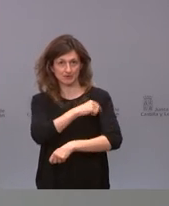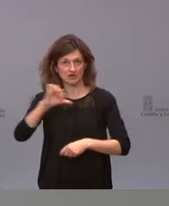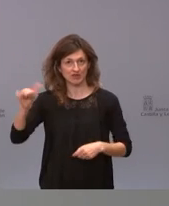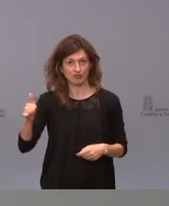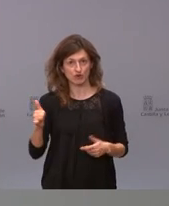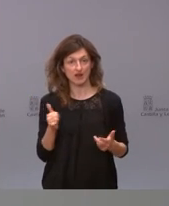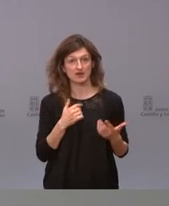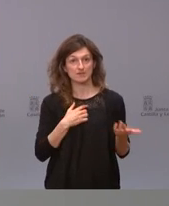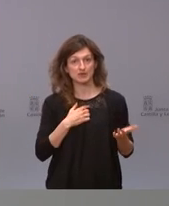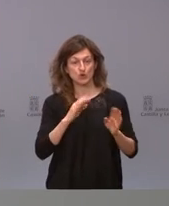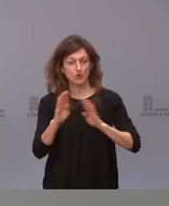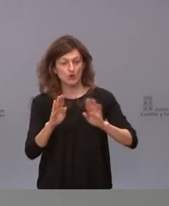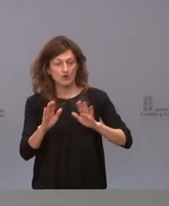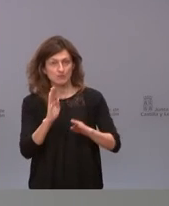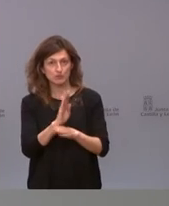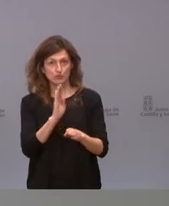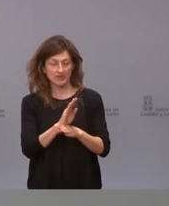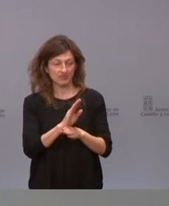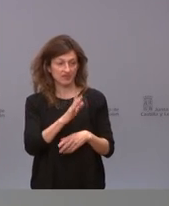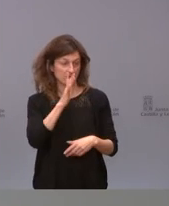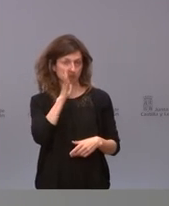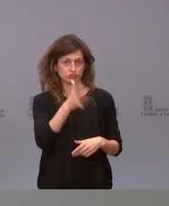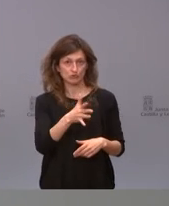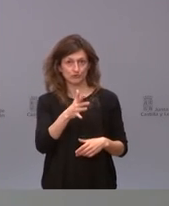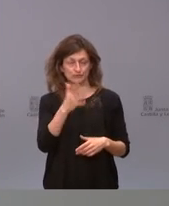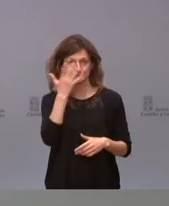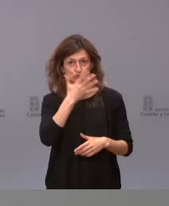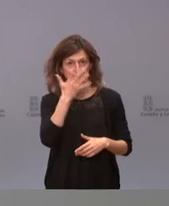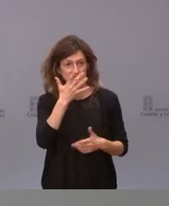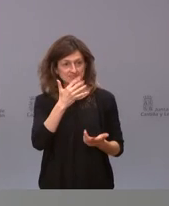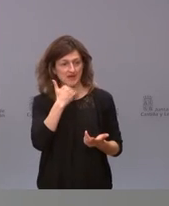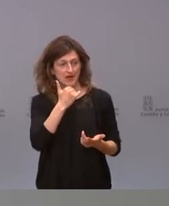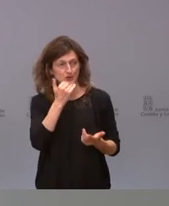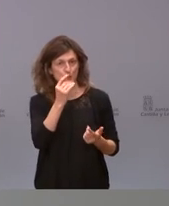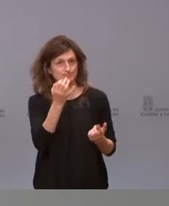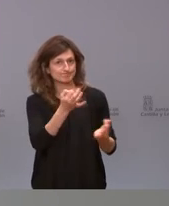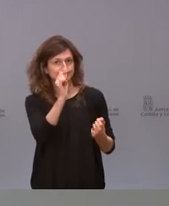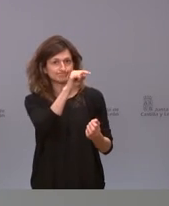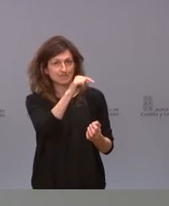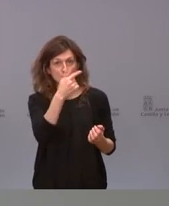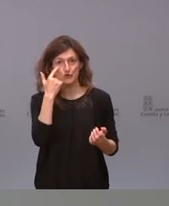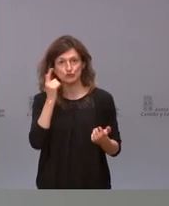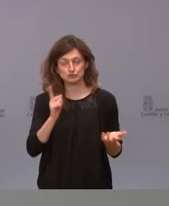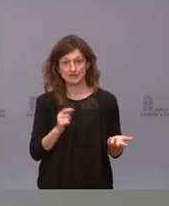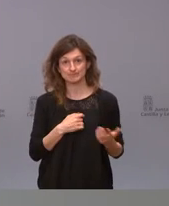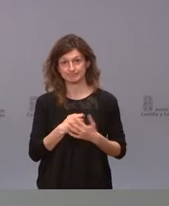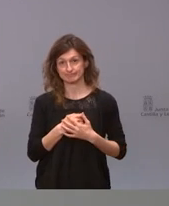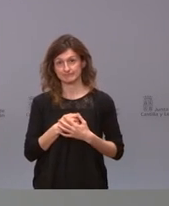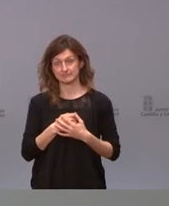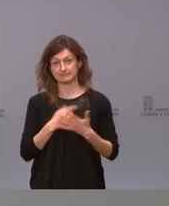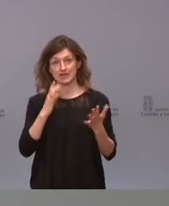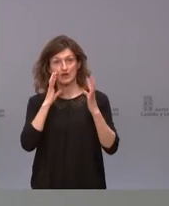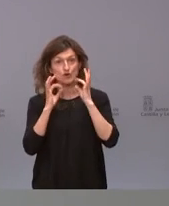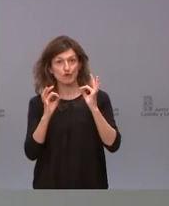el tener prudencia ante un determinado sospecha de que algo está pasando pero que no lo conozco pues evidentemente